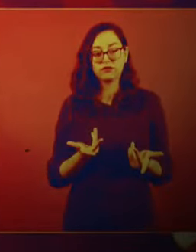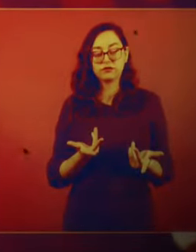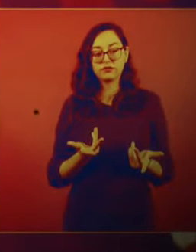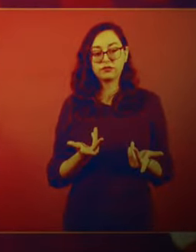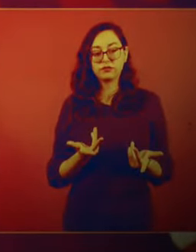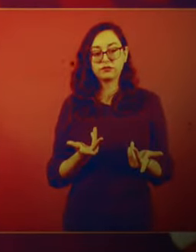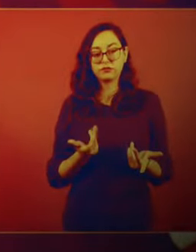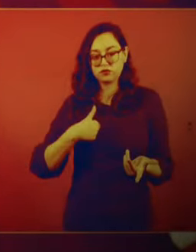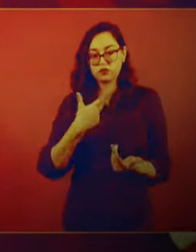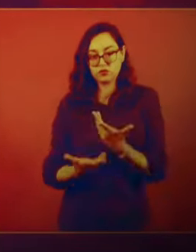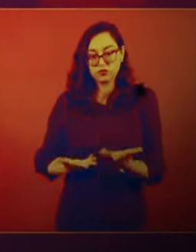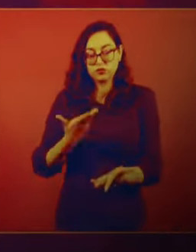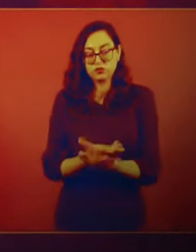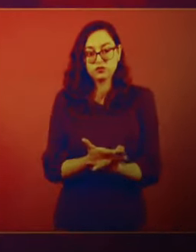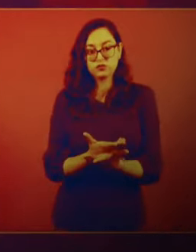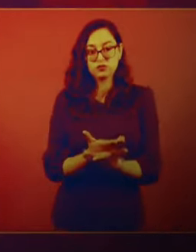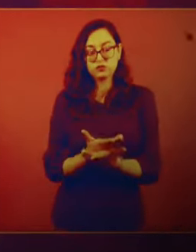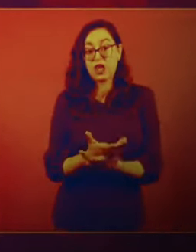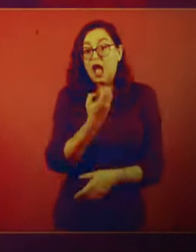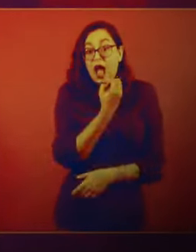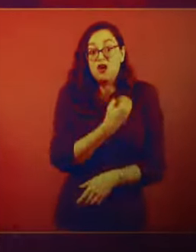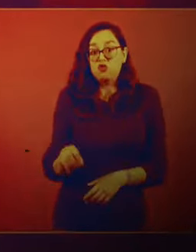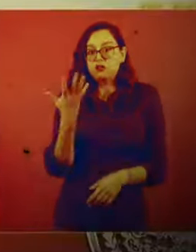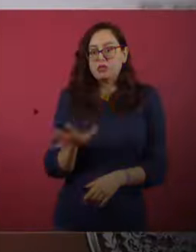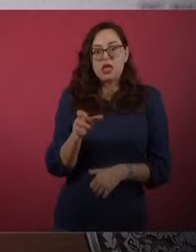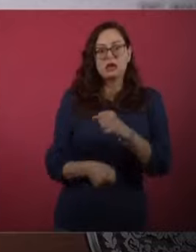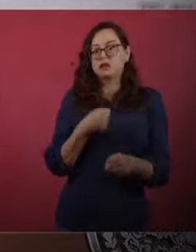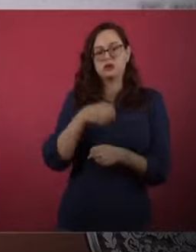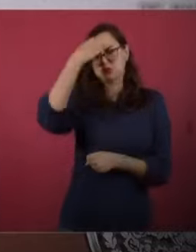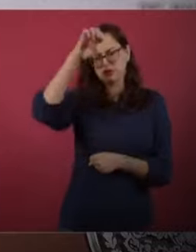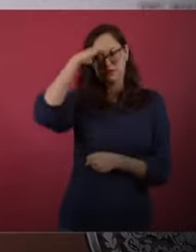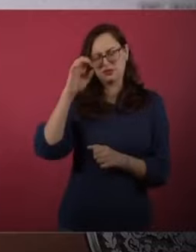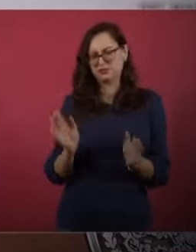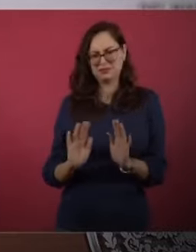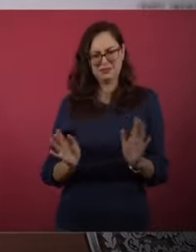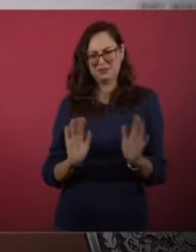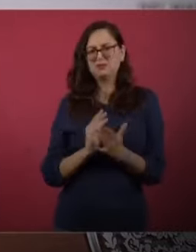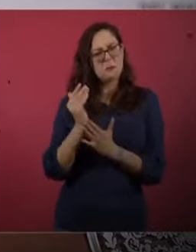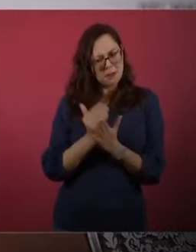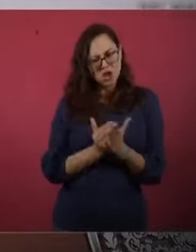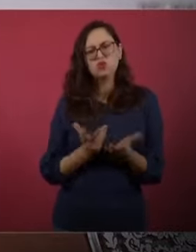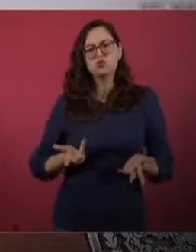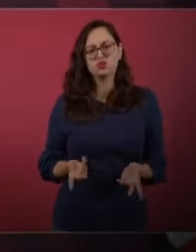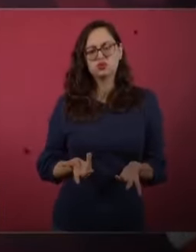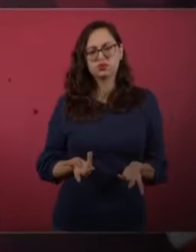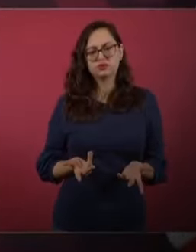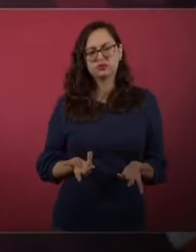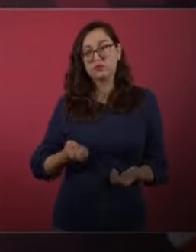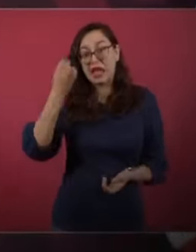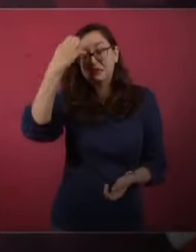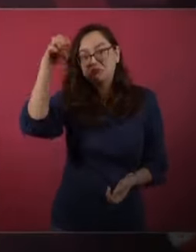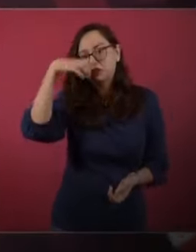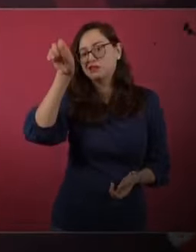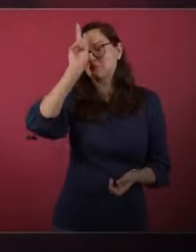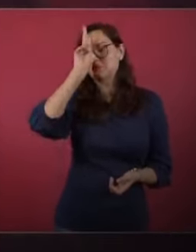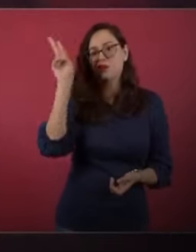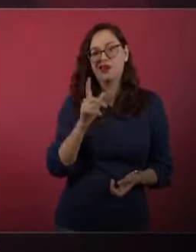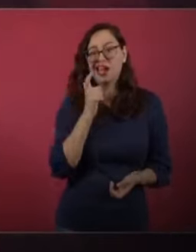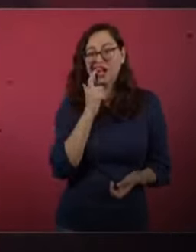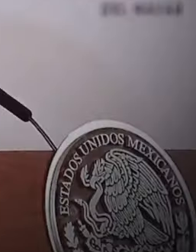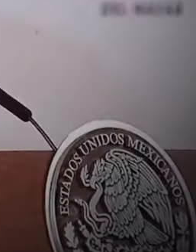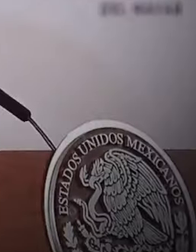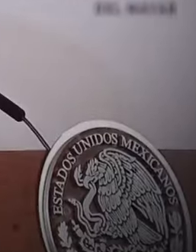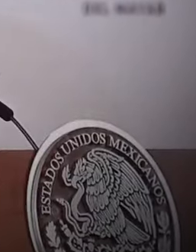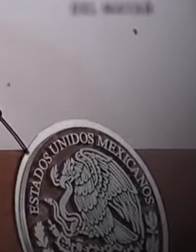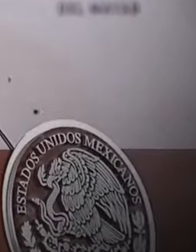va a modificar, yo mismo lo planteé, lo del tiempo, la experiencia, porque eso no. ya cuando tienen mucha experiencia, ya están muy echados a